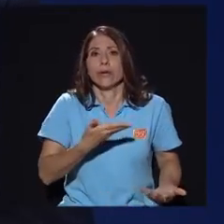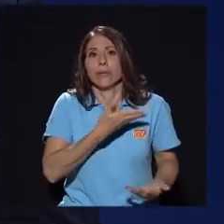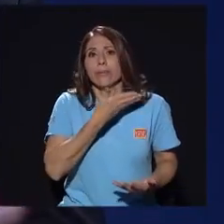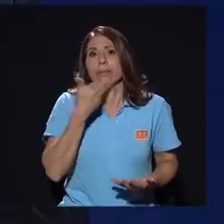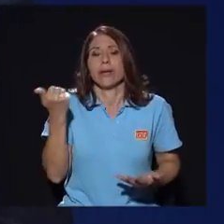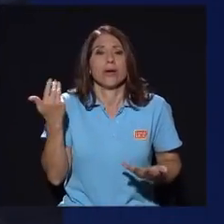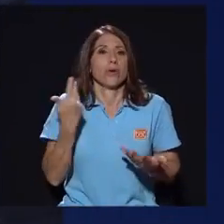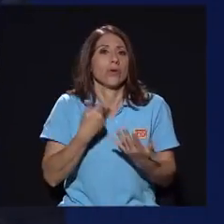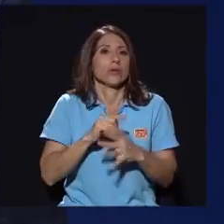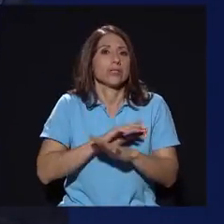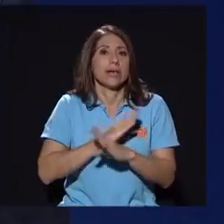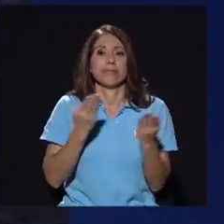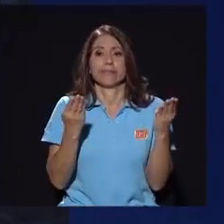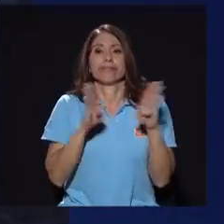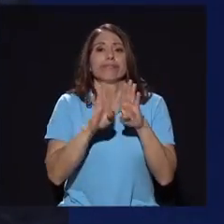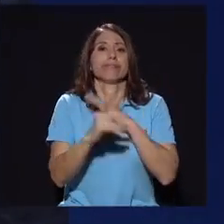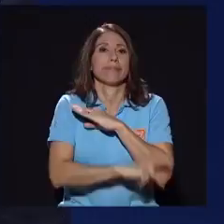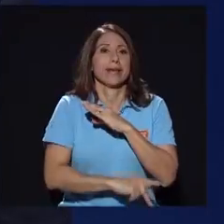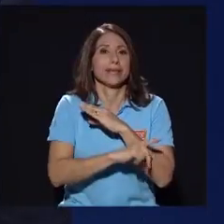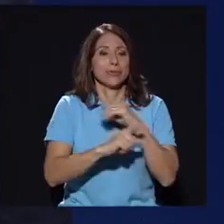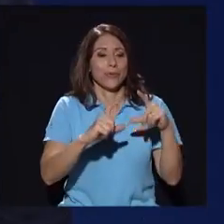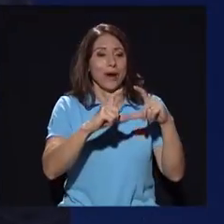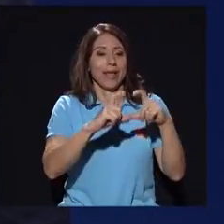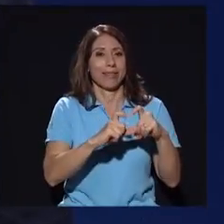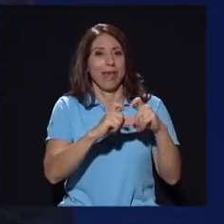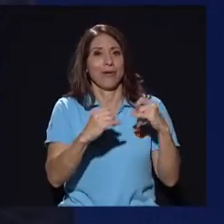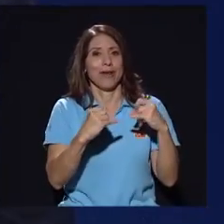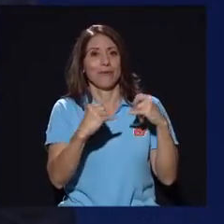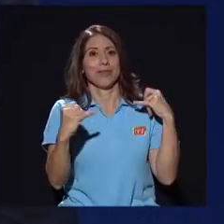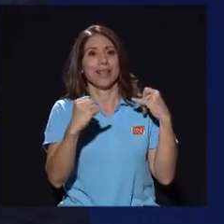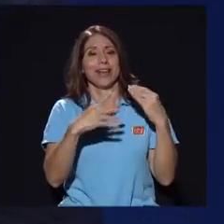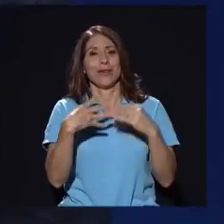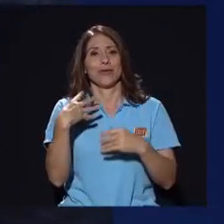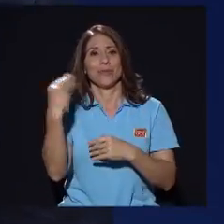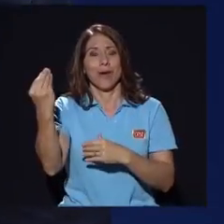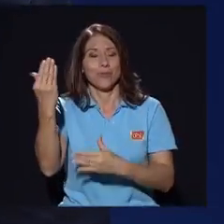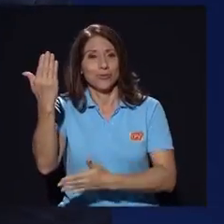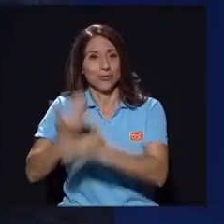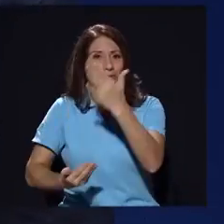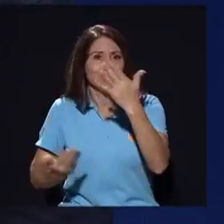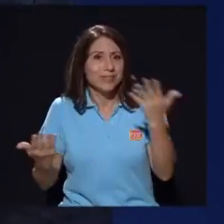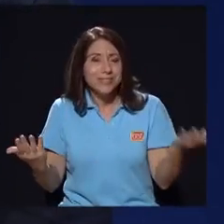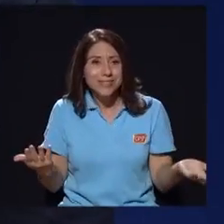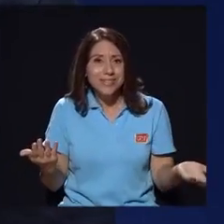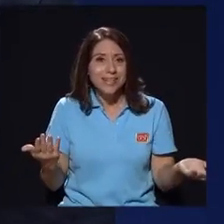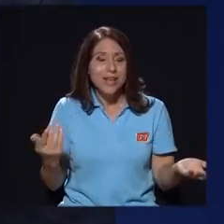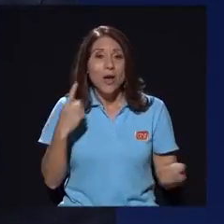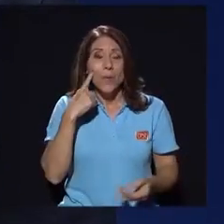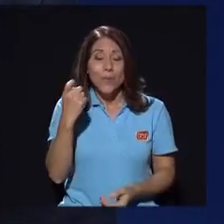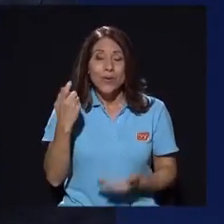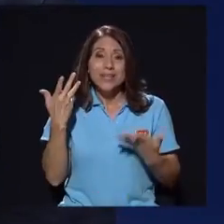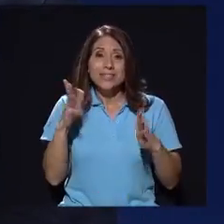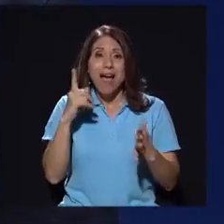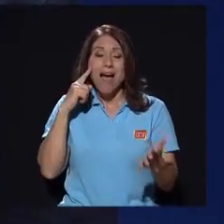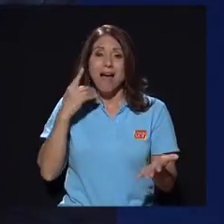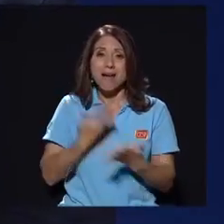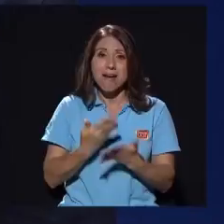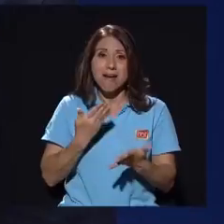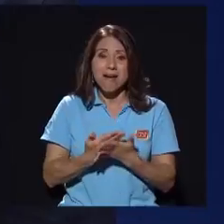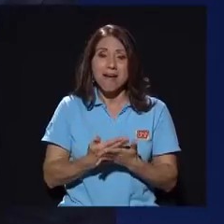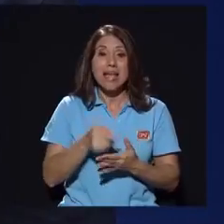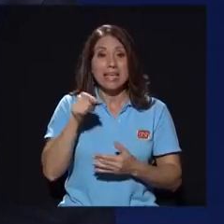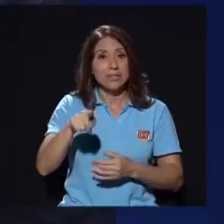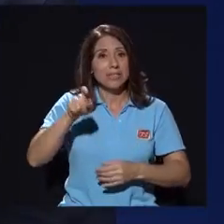vamos de aquí porque hay claros indicios de que es un caso que amerita